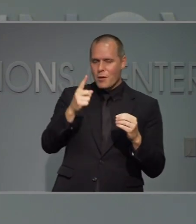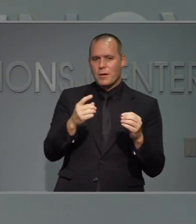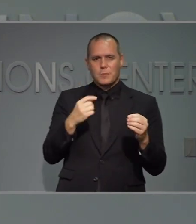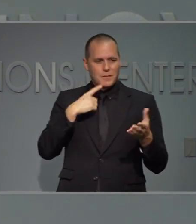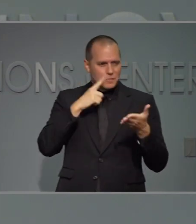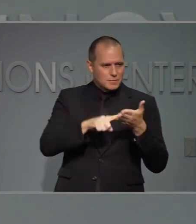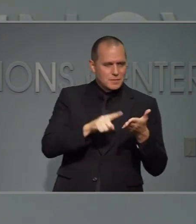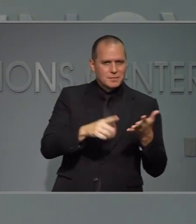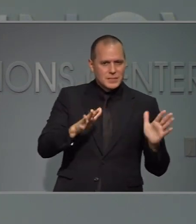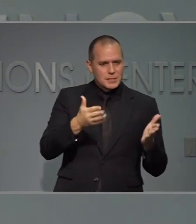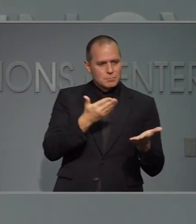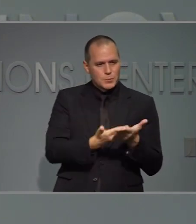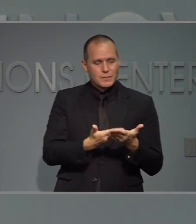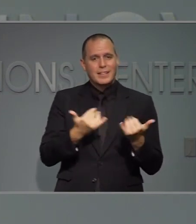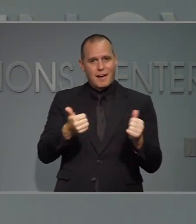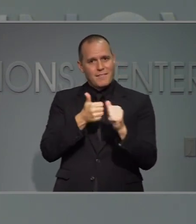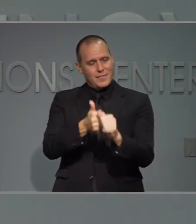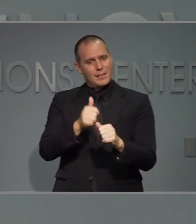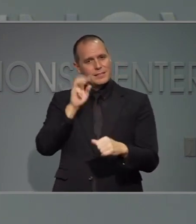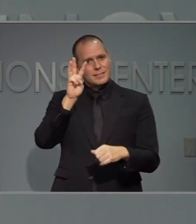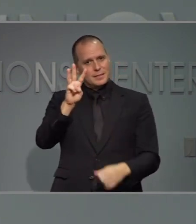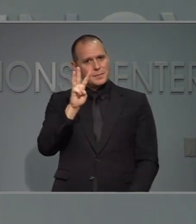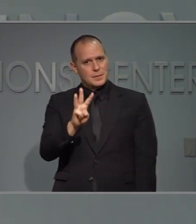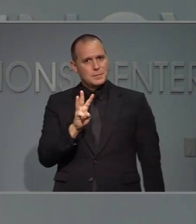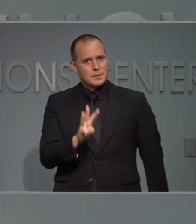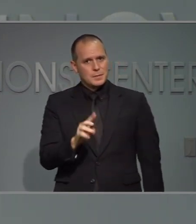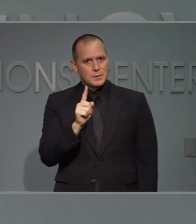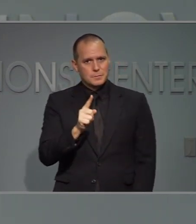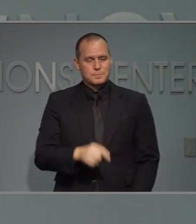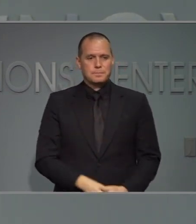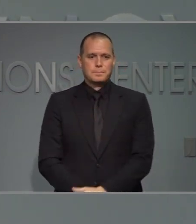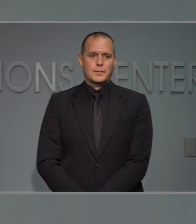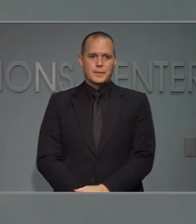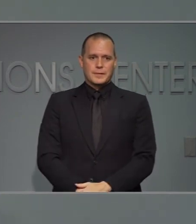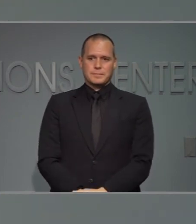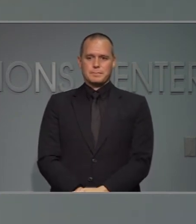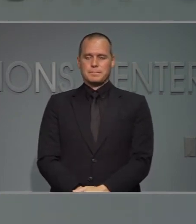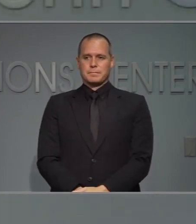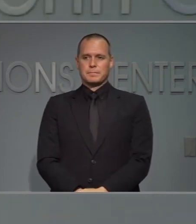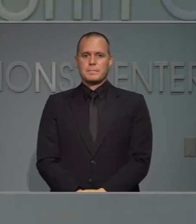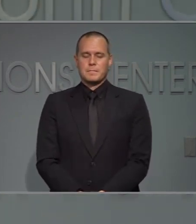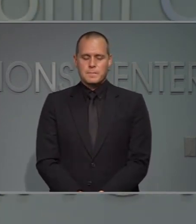más sobre COVID diecinueve y claro son las tres dobleos. Gracias.